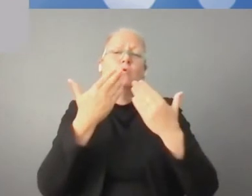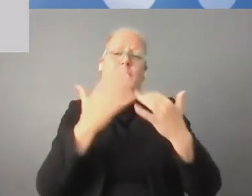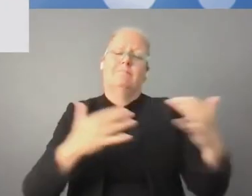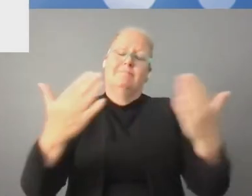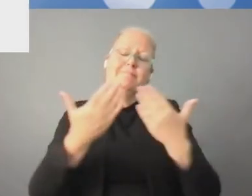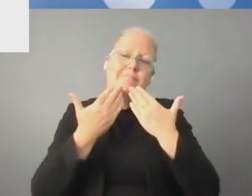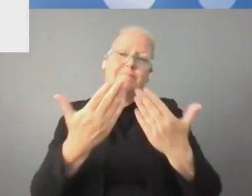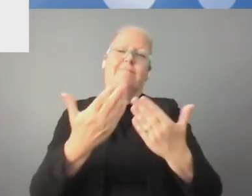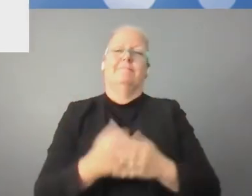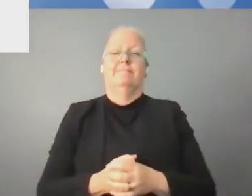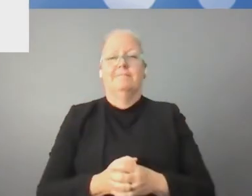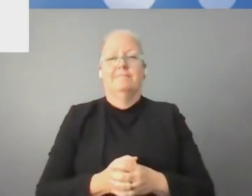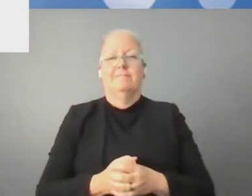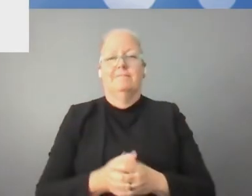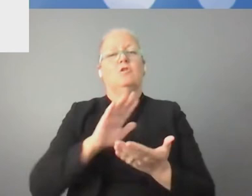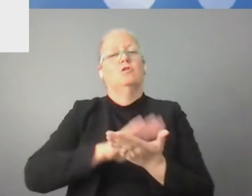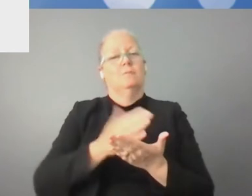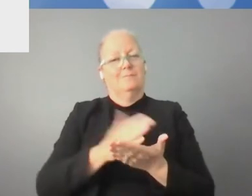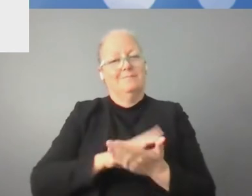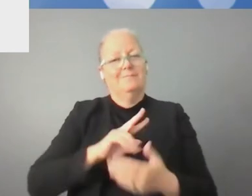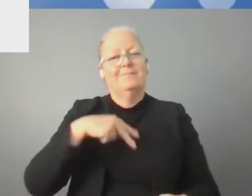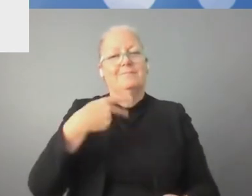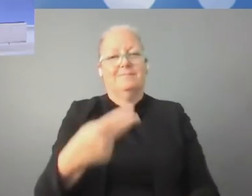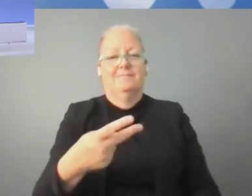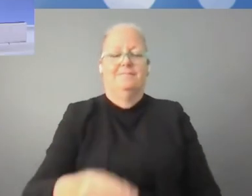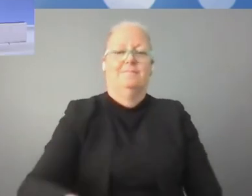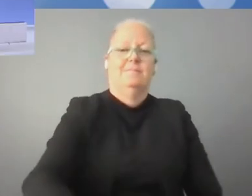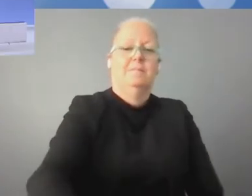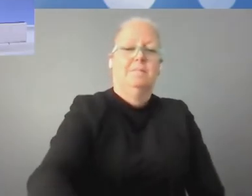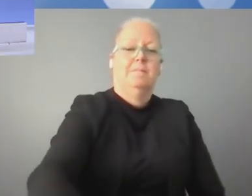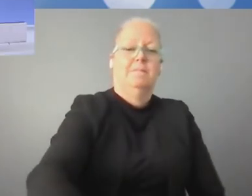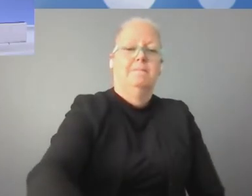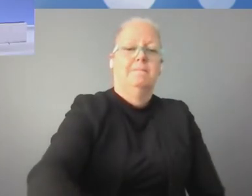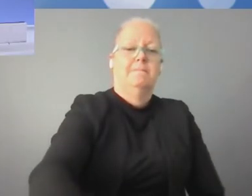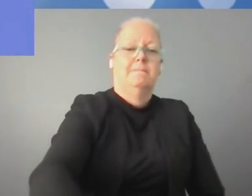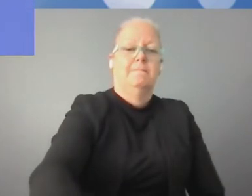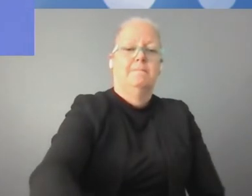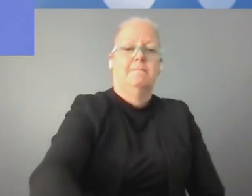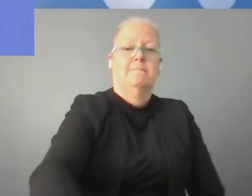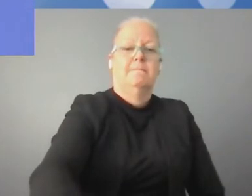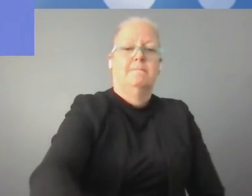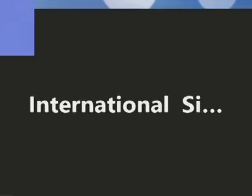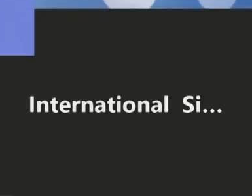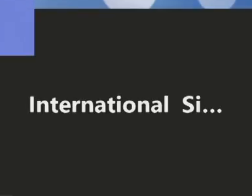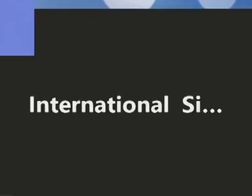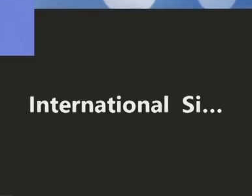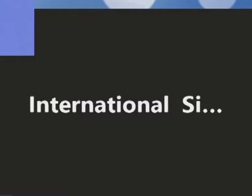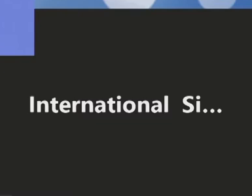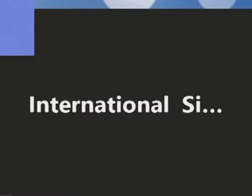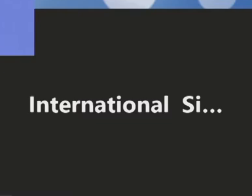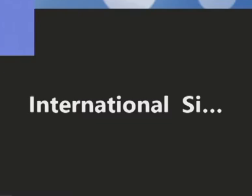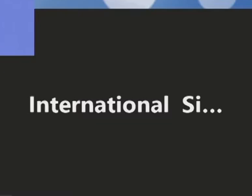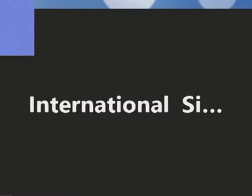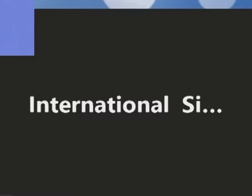Muchas gracias y deseo a todos unos debates muy fructíferos a todos. Muchas gracias, señor vicepresidente, por